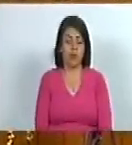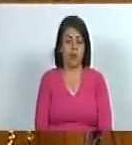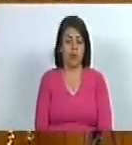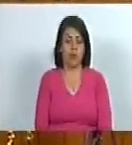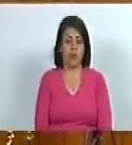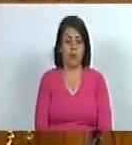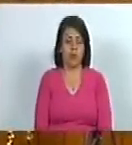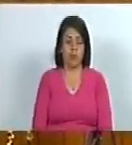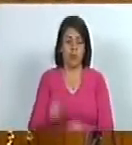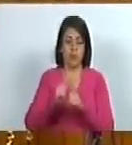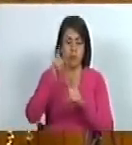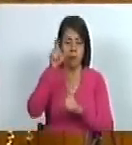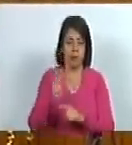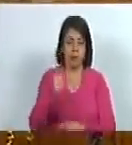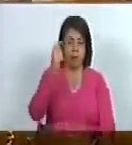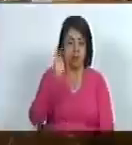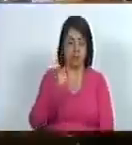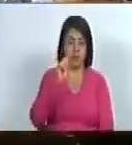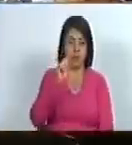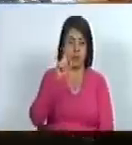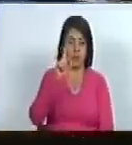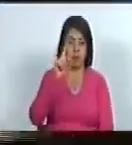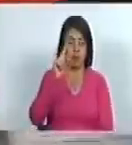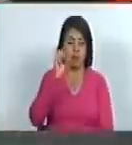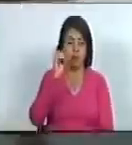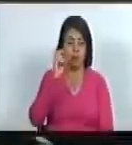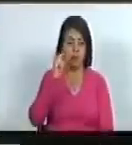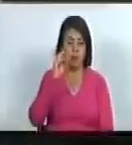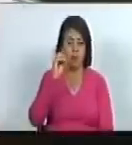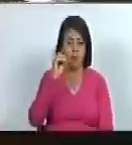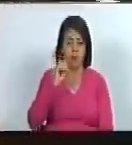déjenme el derecho de palabra al diputado Alfonso Campos